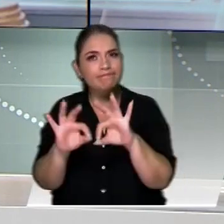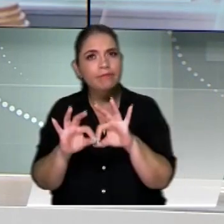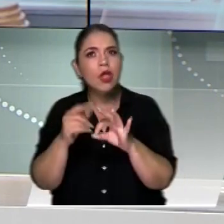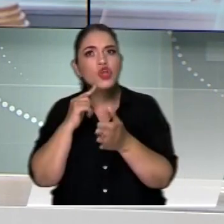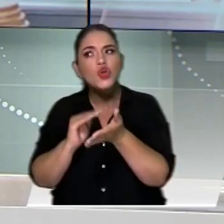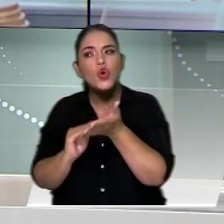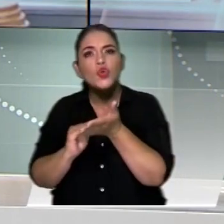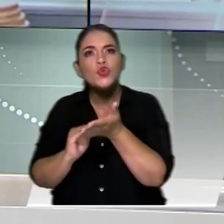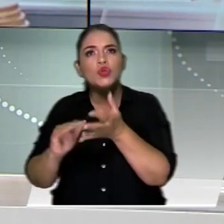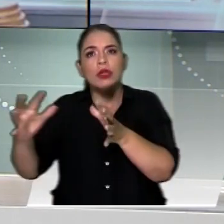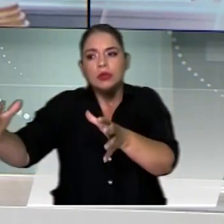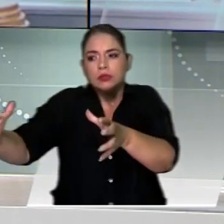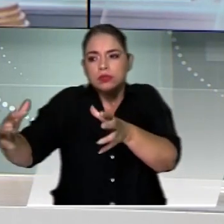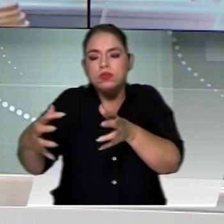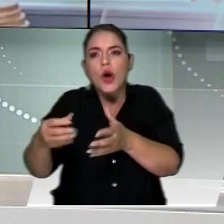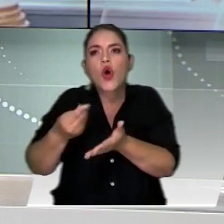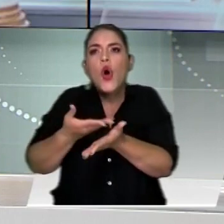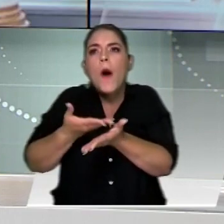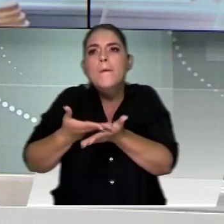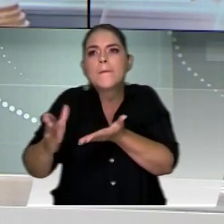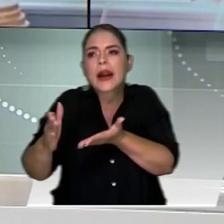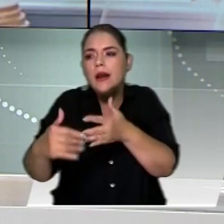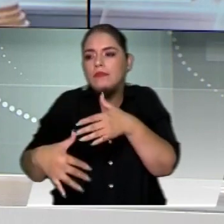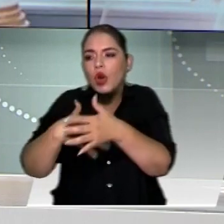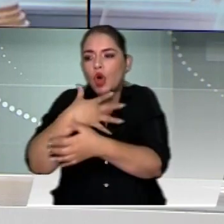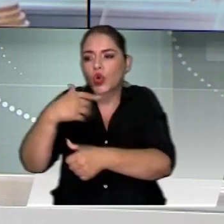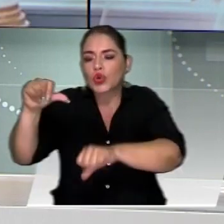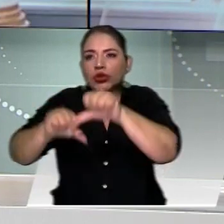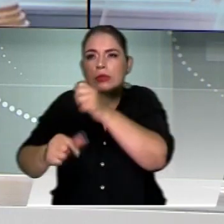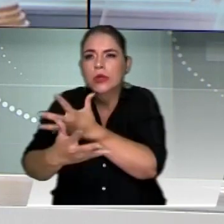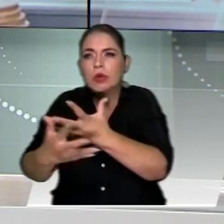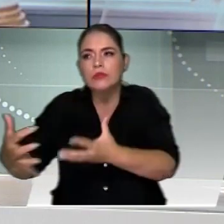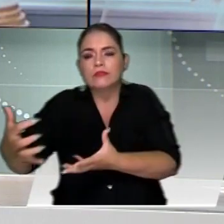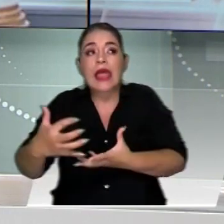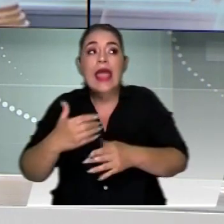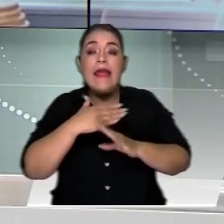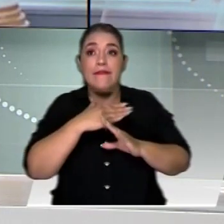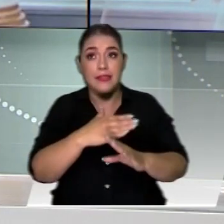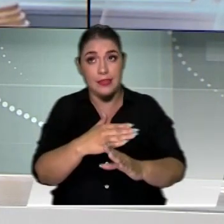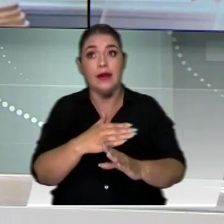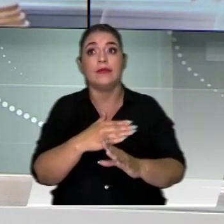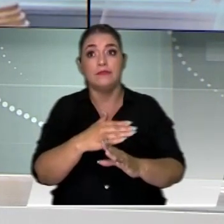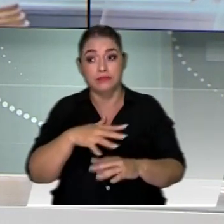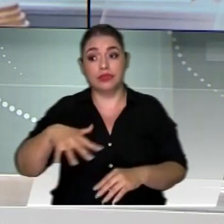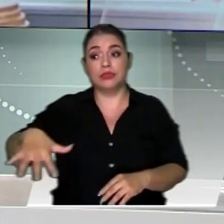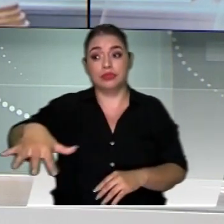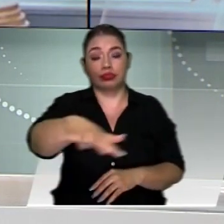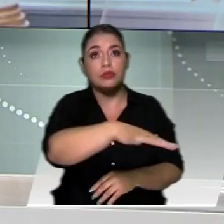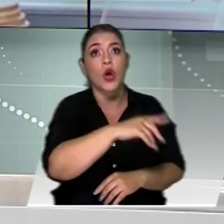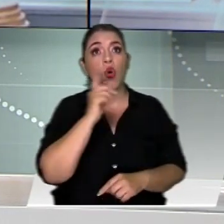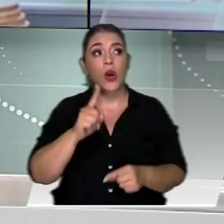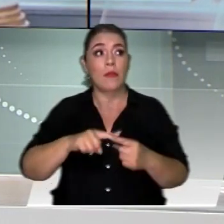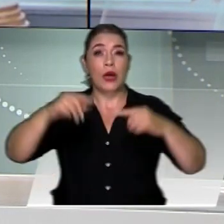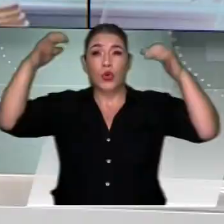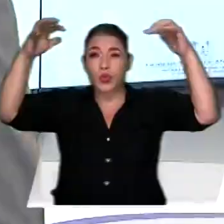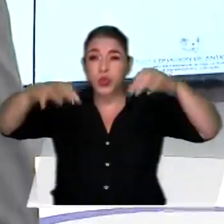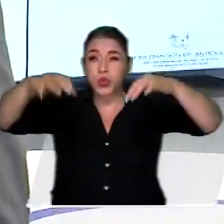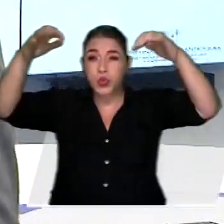costo de vida de la canasta básica y posible escasez de alimentos si persisten los problemas de invierno y vías en Antioquia.